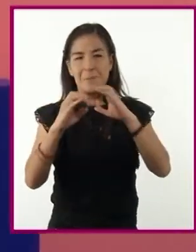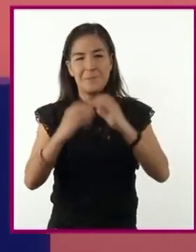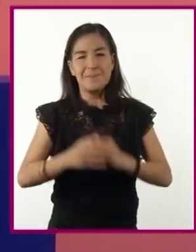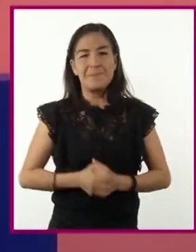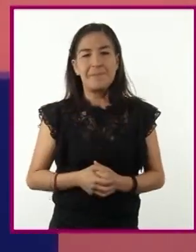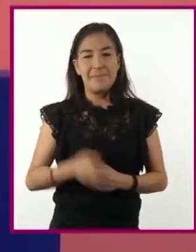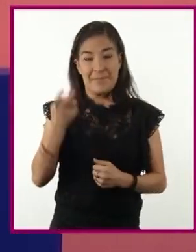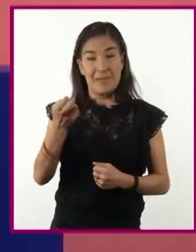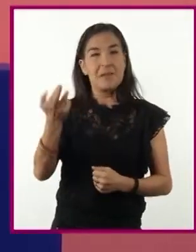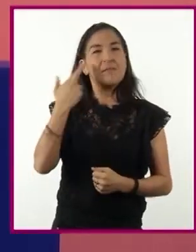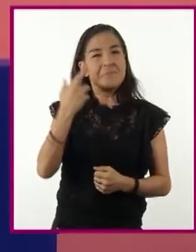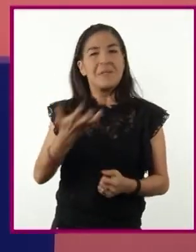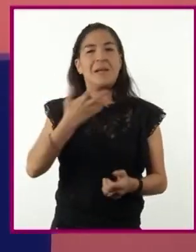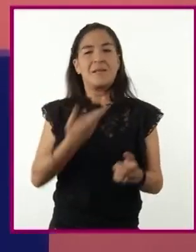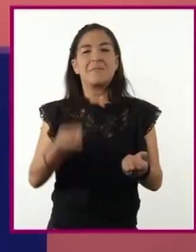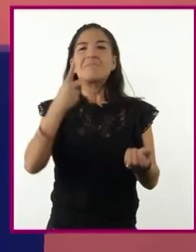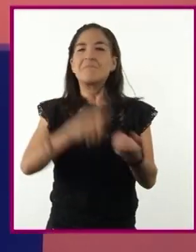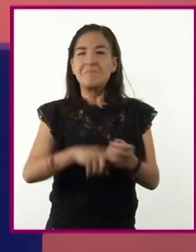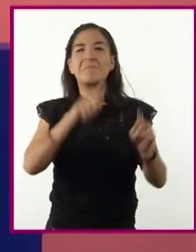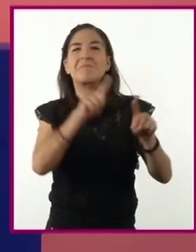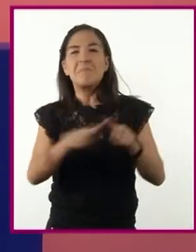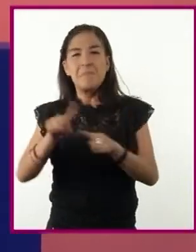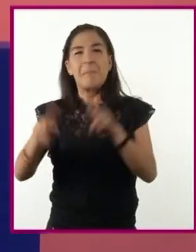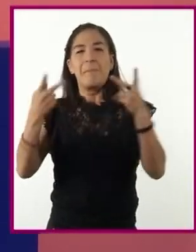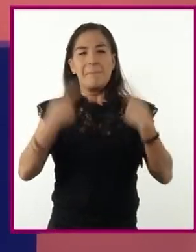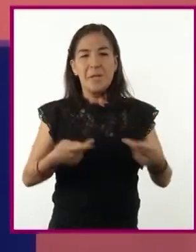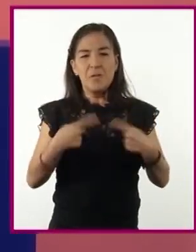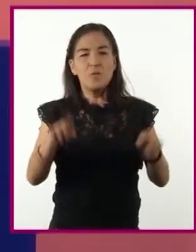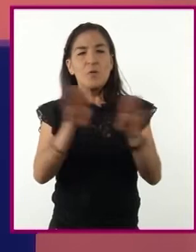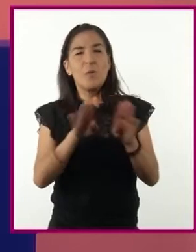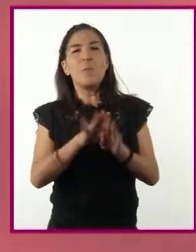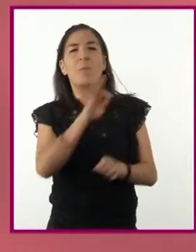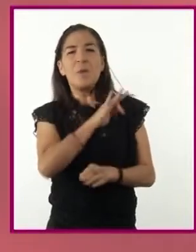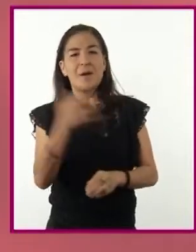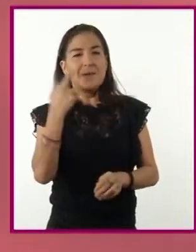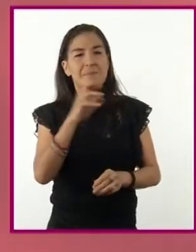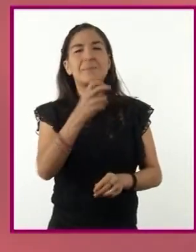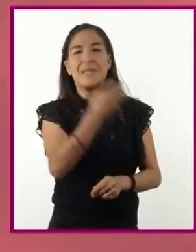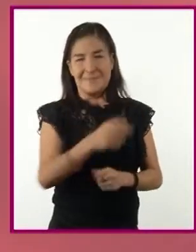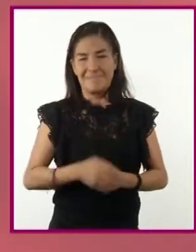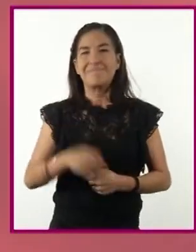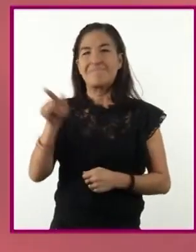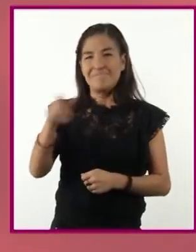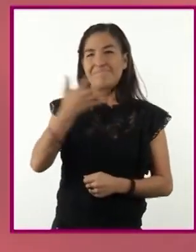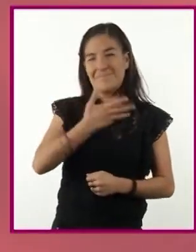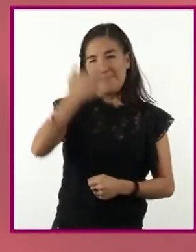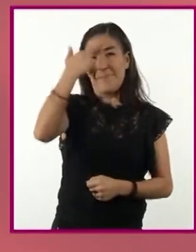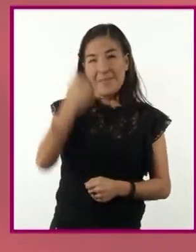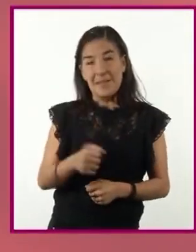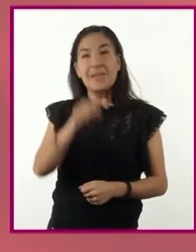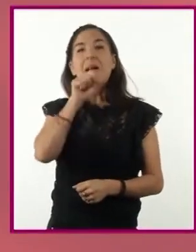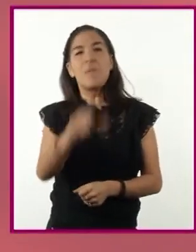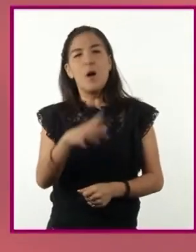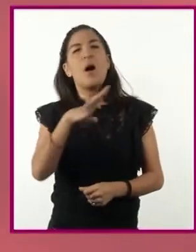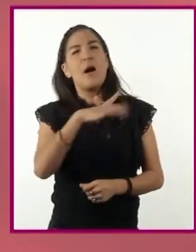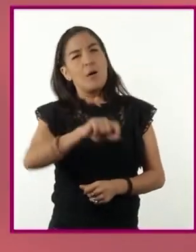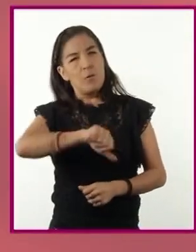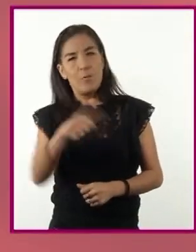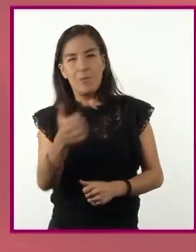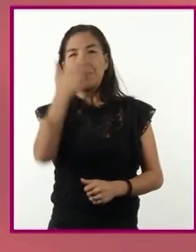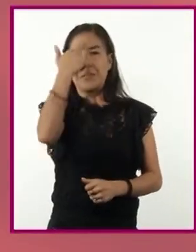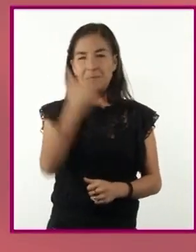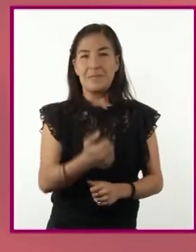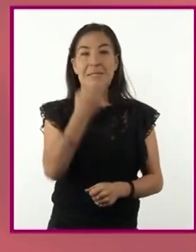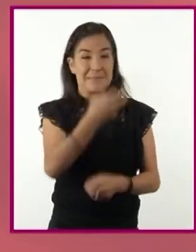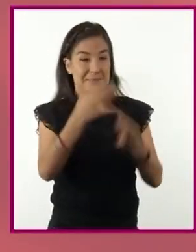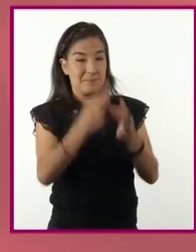radio está presente en donde haya personas que puedan sintonizarla. Efectivamente. Además, hay otro factor por el que